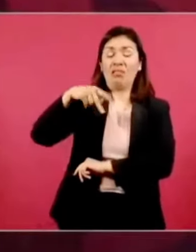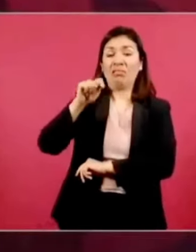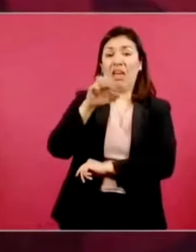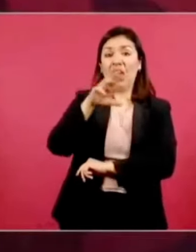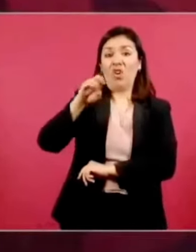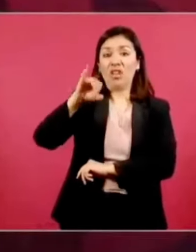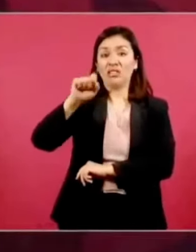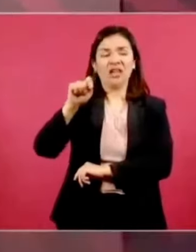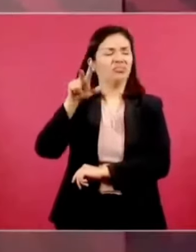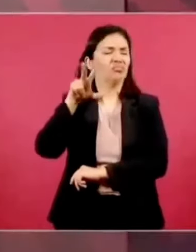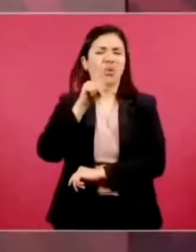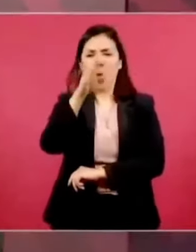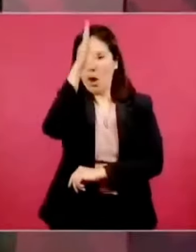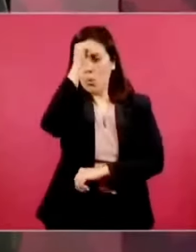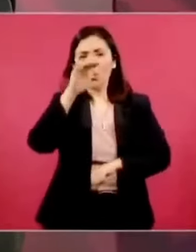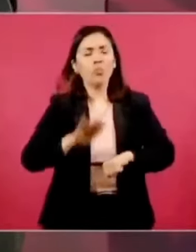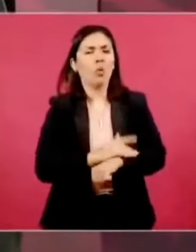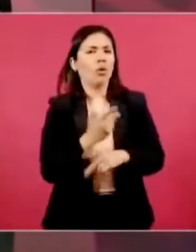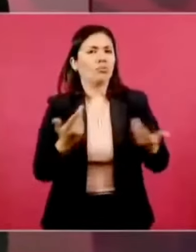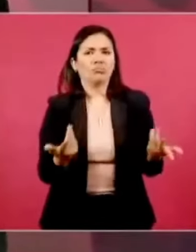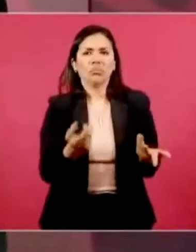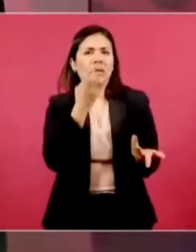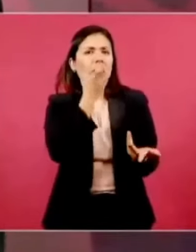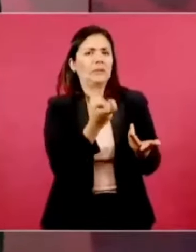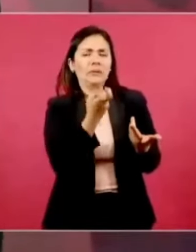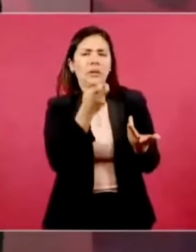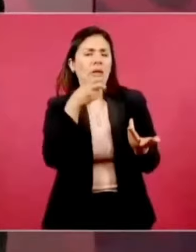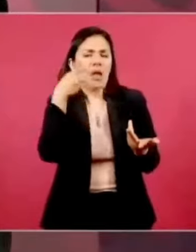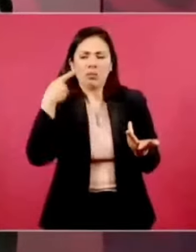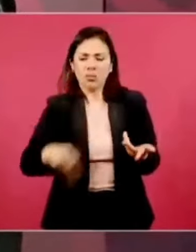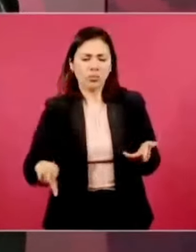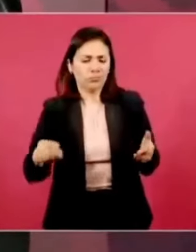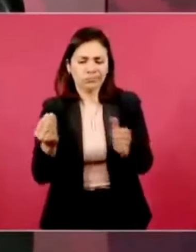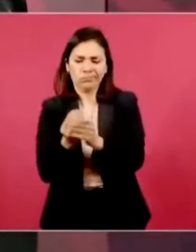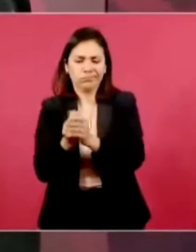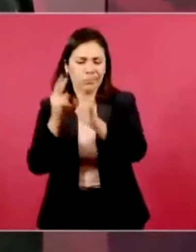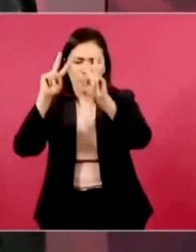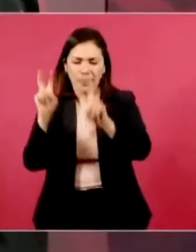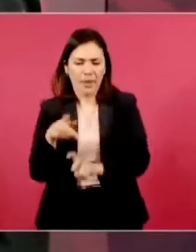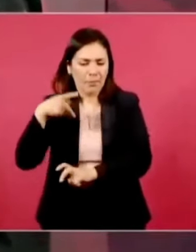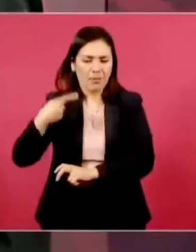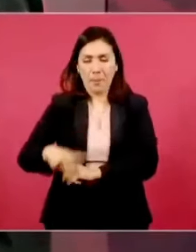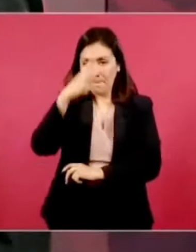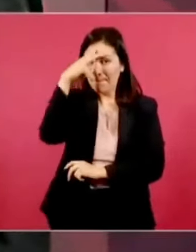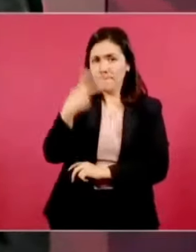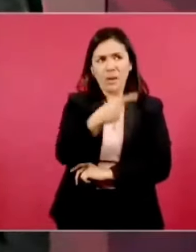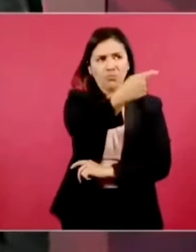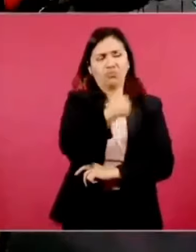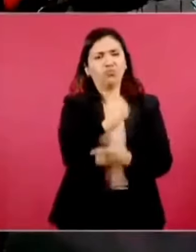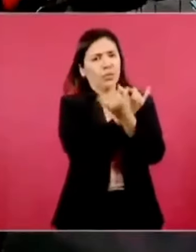Y no estoy de acuerdo, porque eso es un asunto nuestro. Somos independientes.